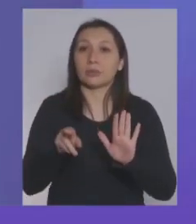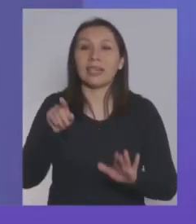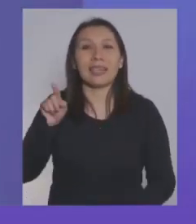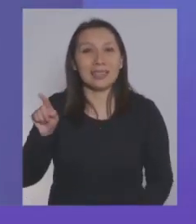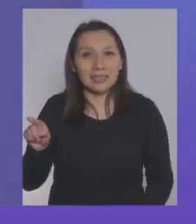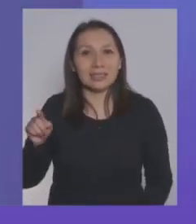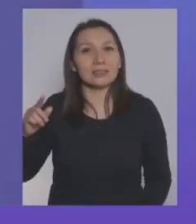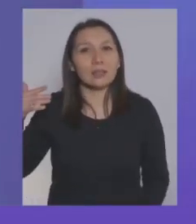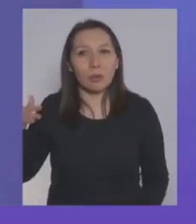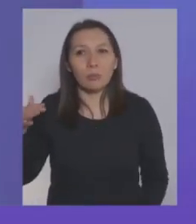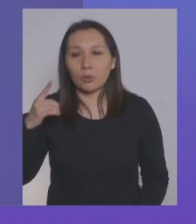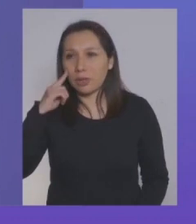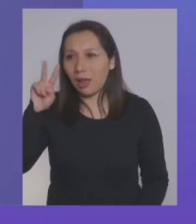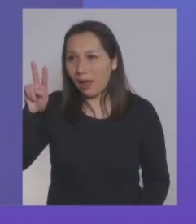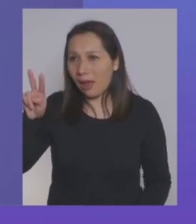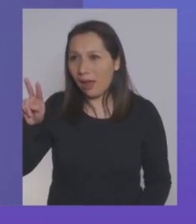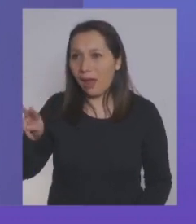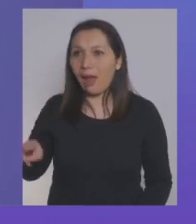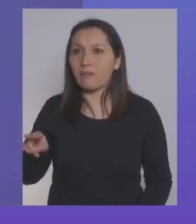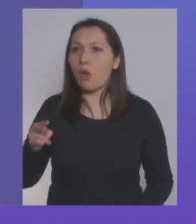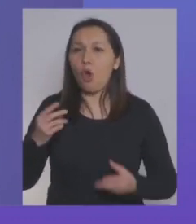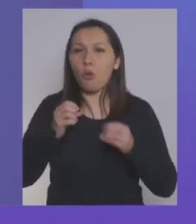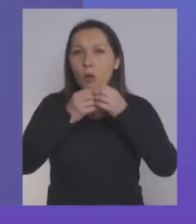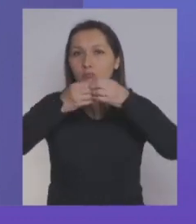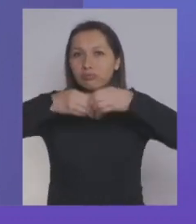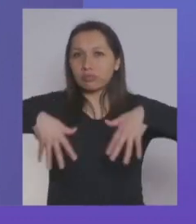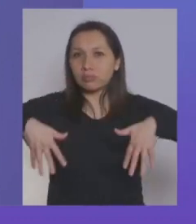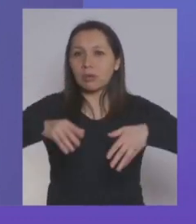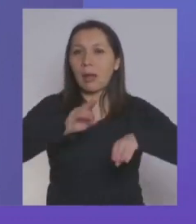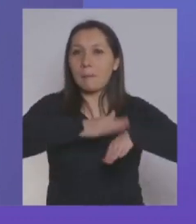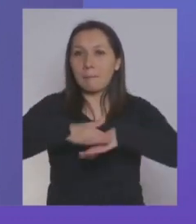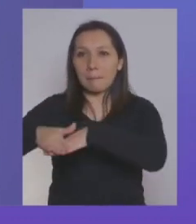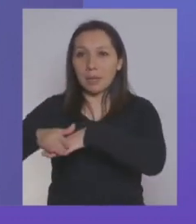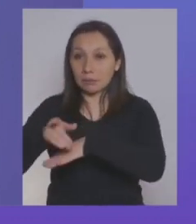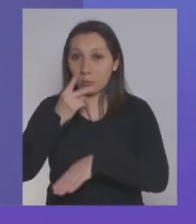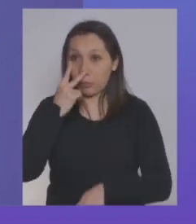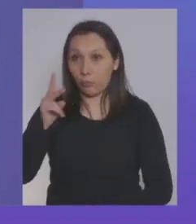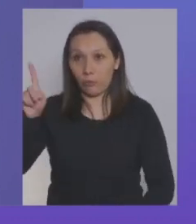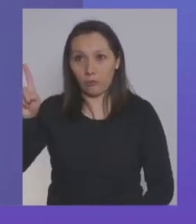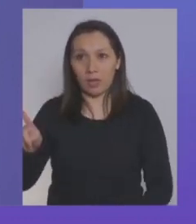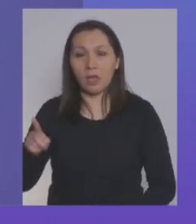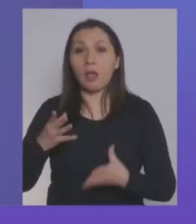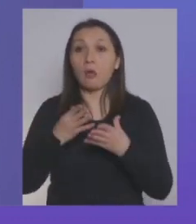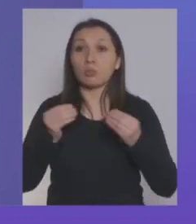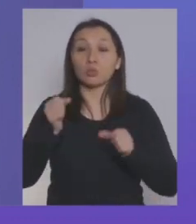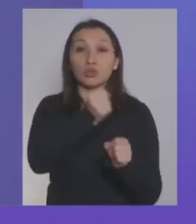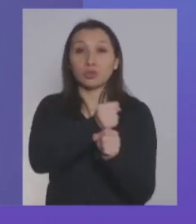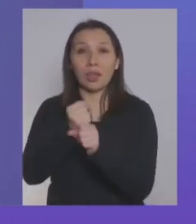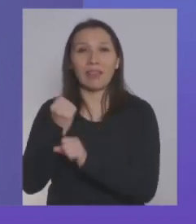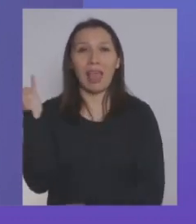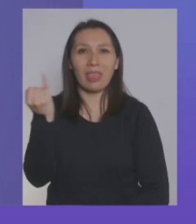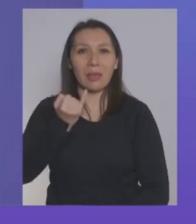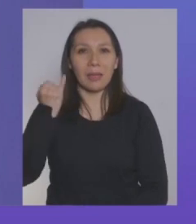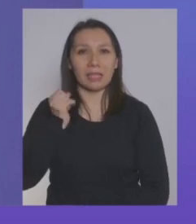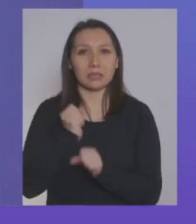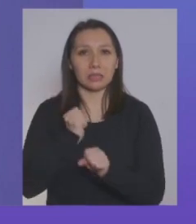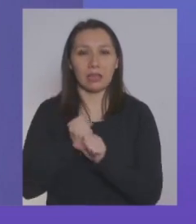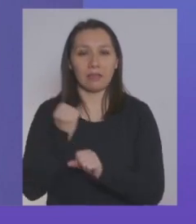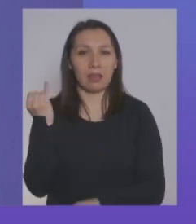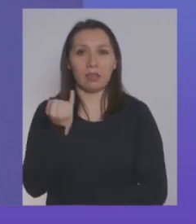importante también para ver cómo se descompone este préstamo, porque si ustedes ven, hay muchos trabajadores independientes,